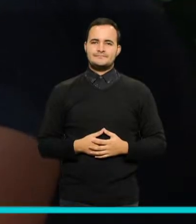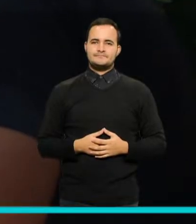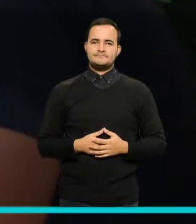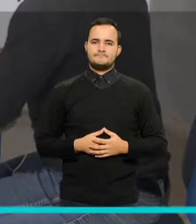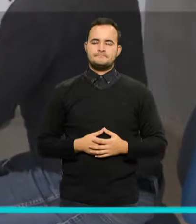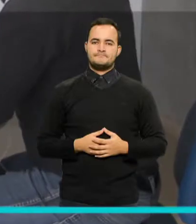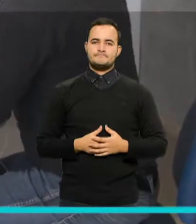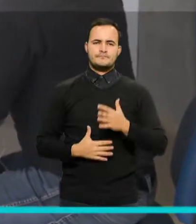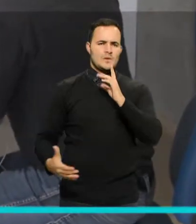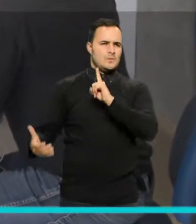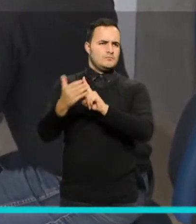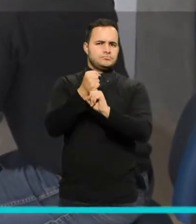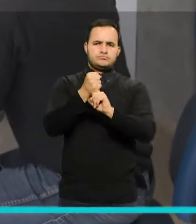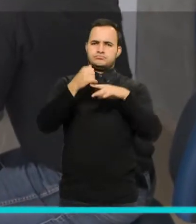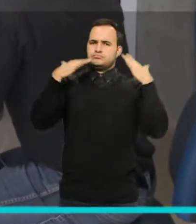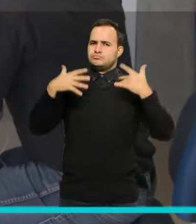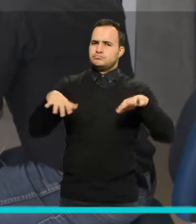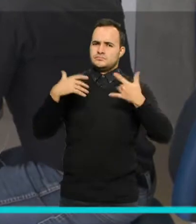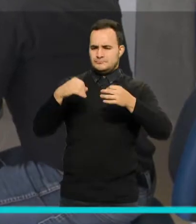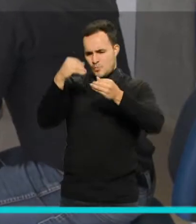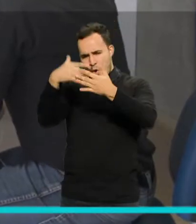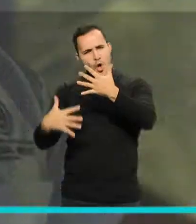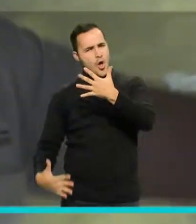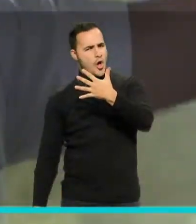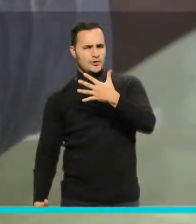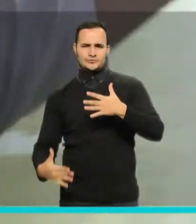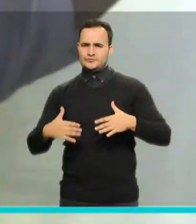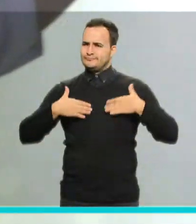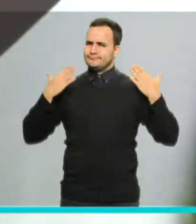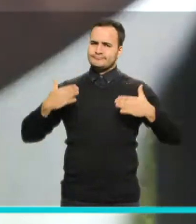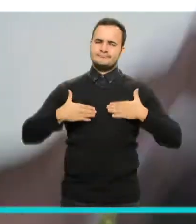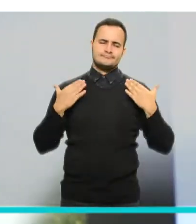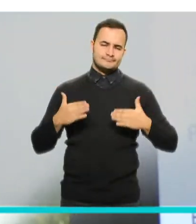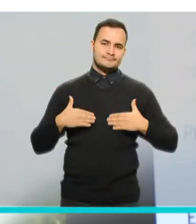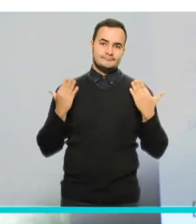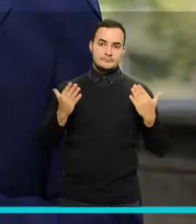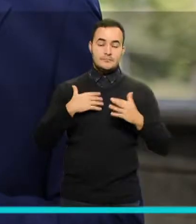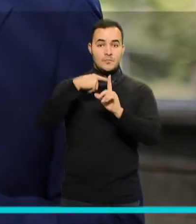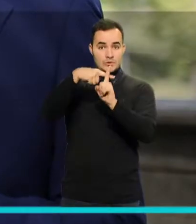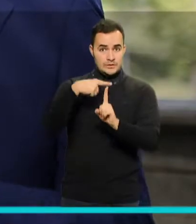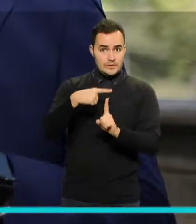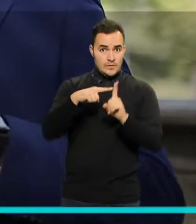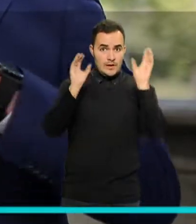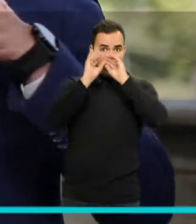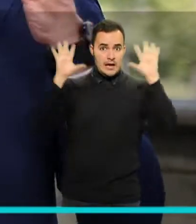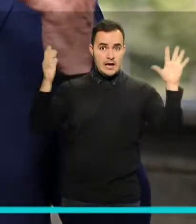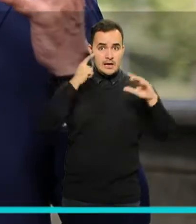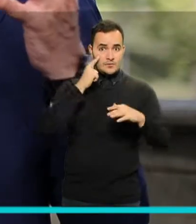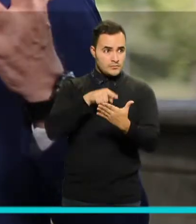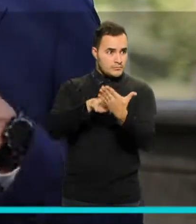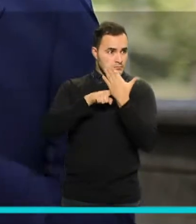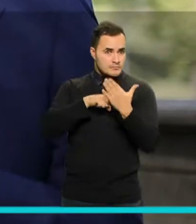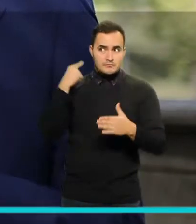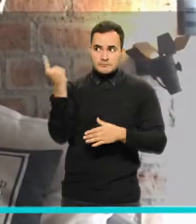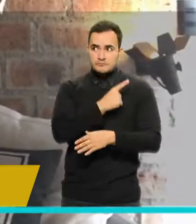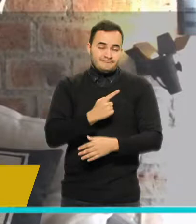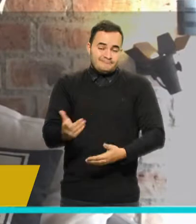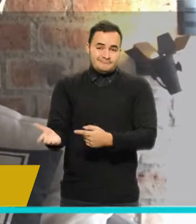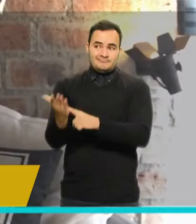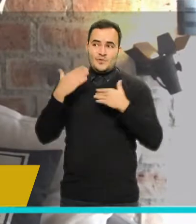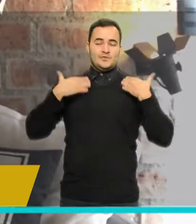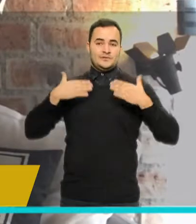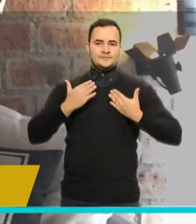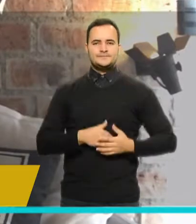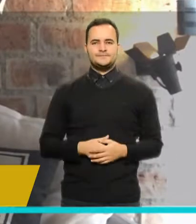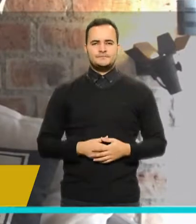Los logros fueron demasiado grandes, es decir, el beneficio mostró toda su virtud. Cuando